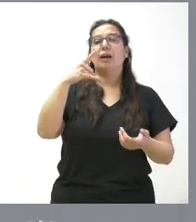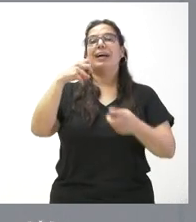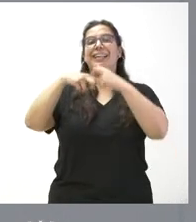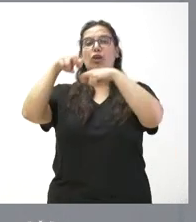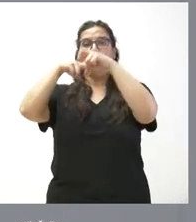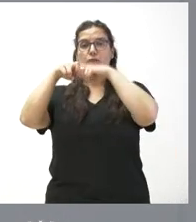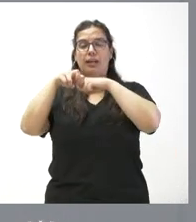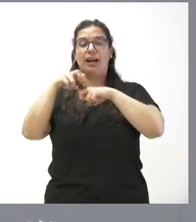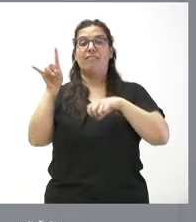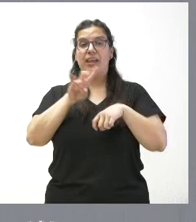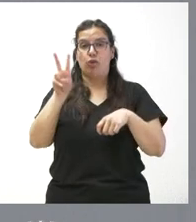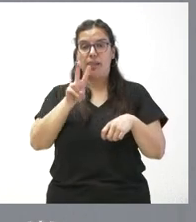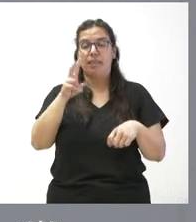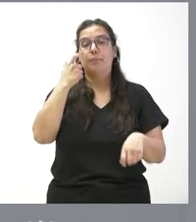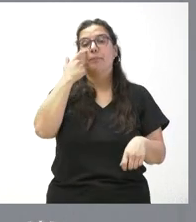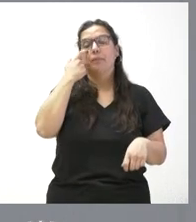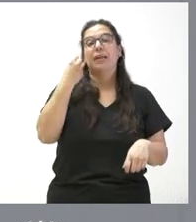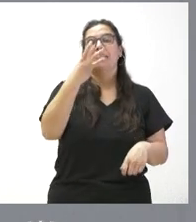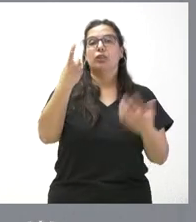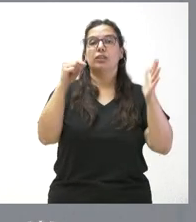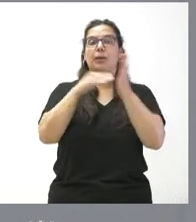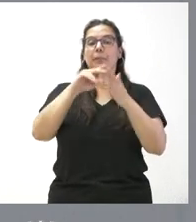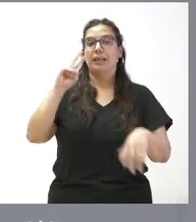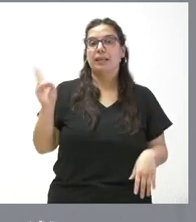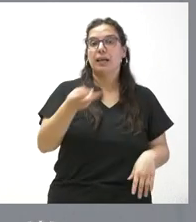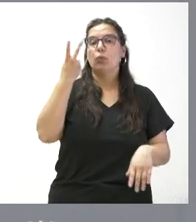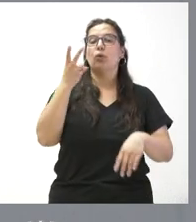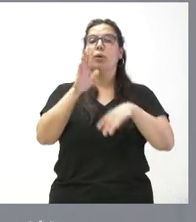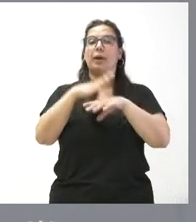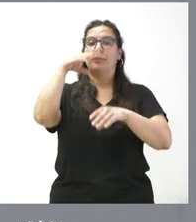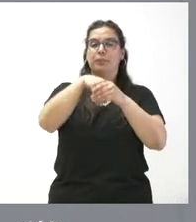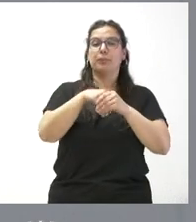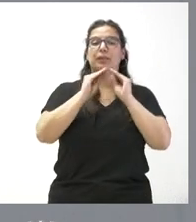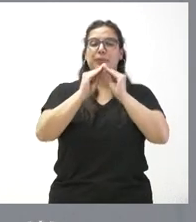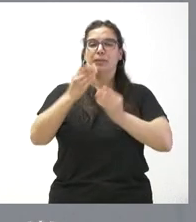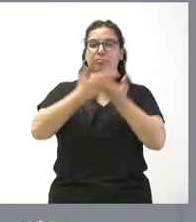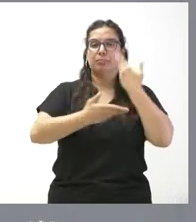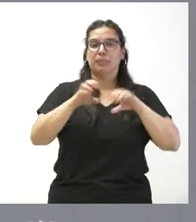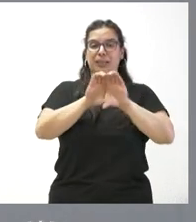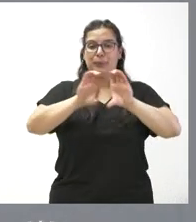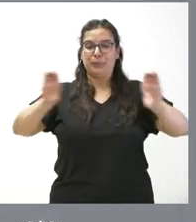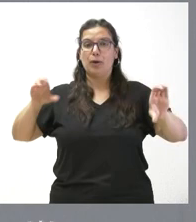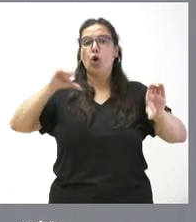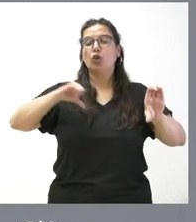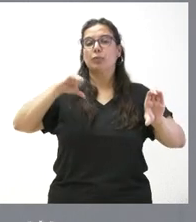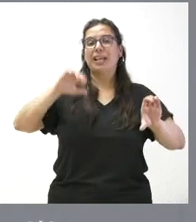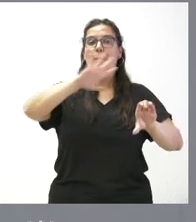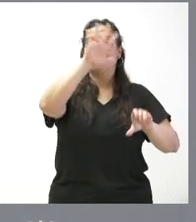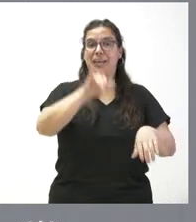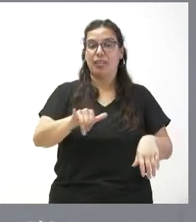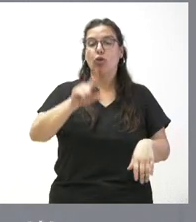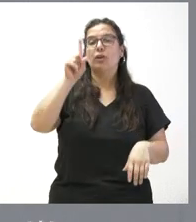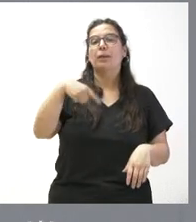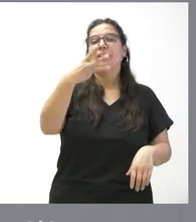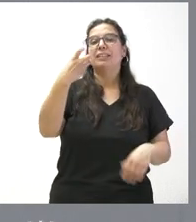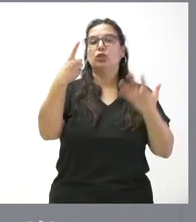de Valladolid. 360.000 euros para sustituir parte de la red de tuberías de climatización en el Hospital de El Bierzo y 360